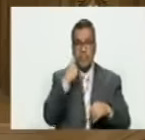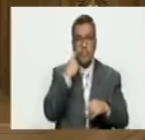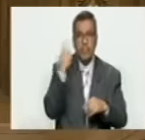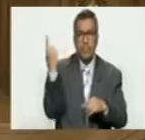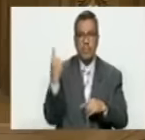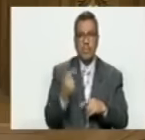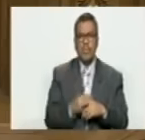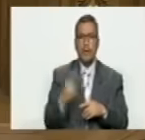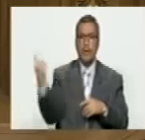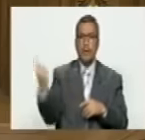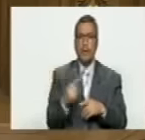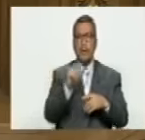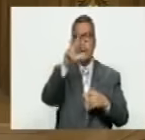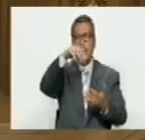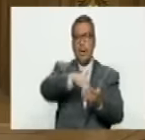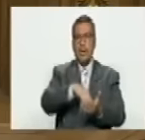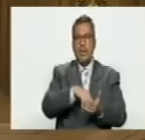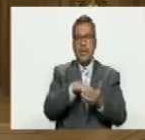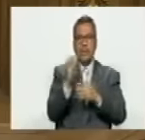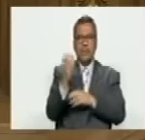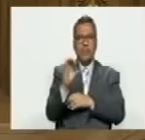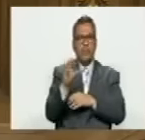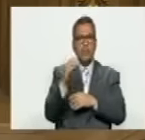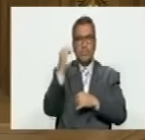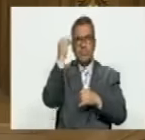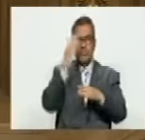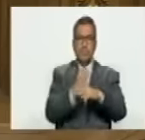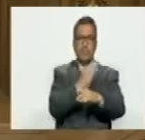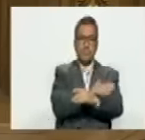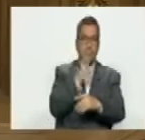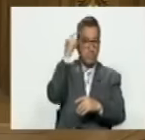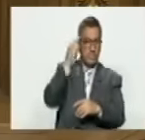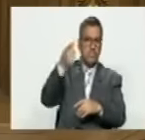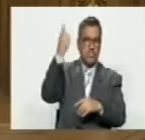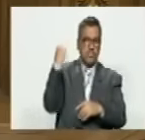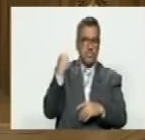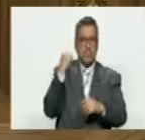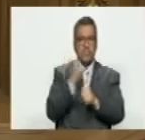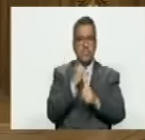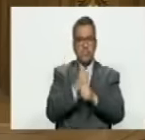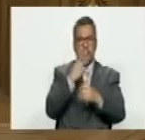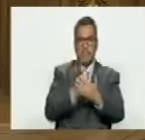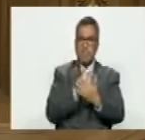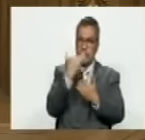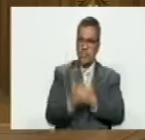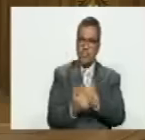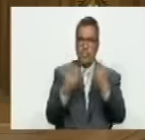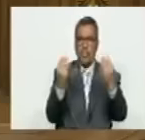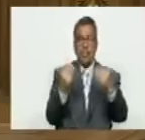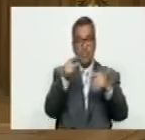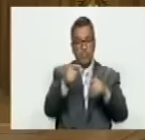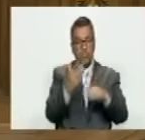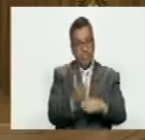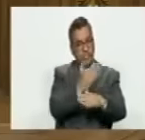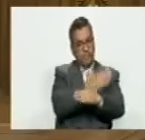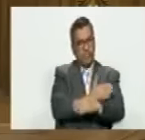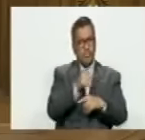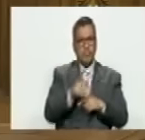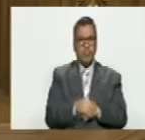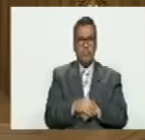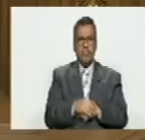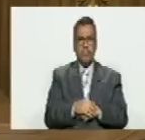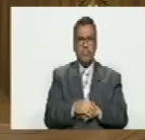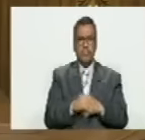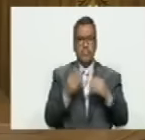es si usted se va a traer tres mil antenas eso no se le ocurrió el día anterior hay una operación planificada con bastante antelación y